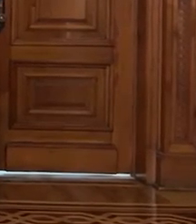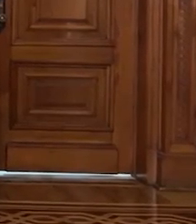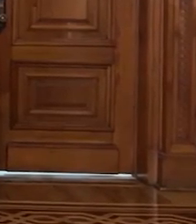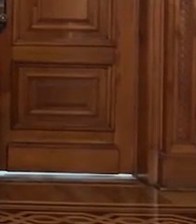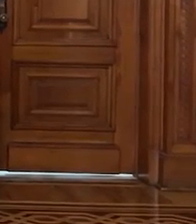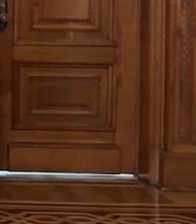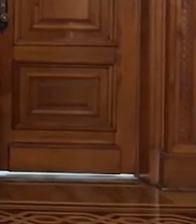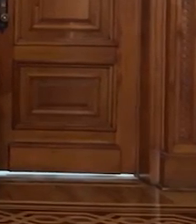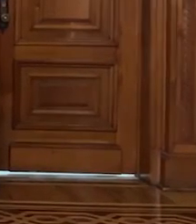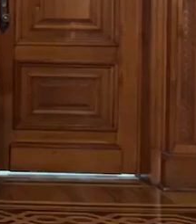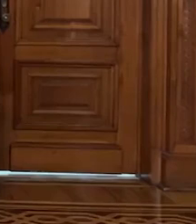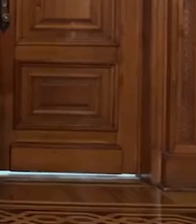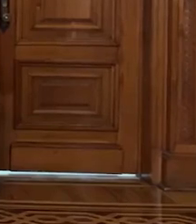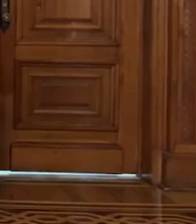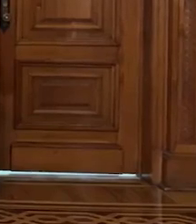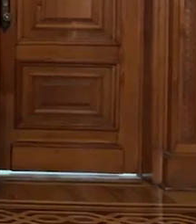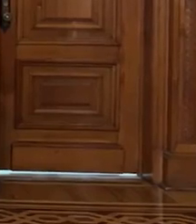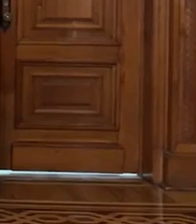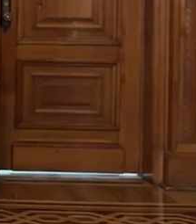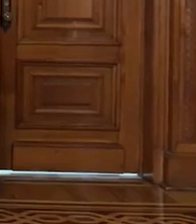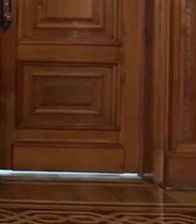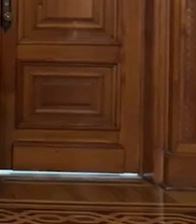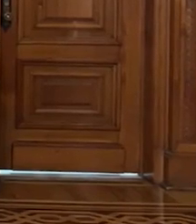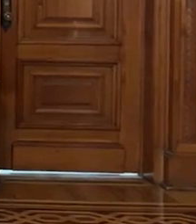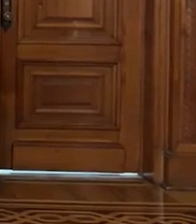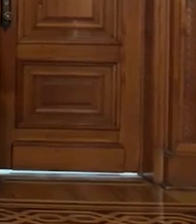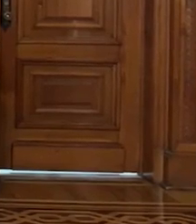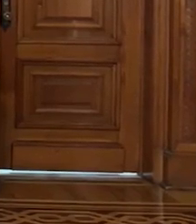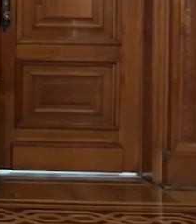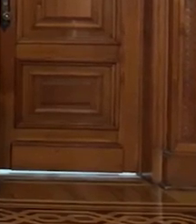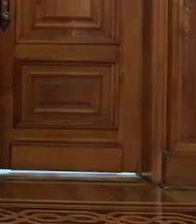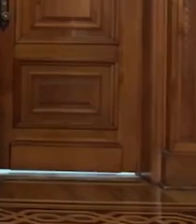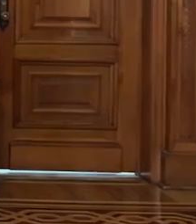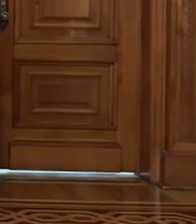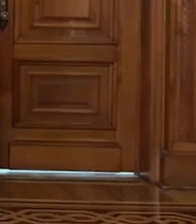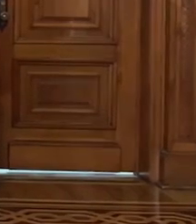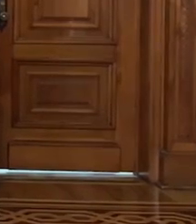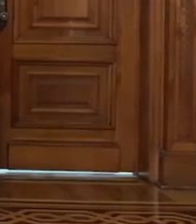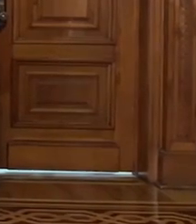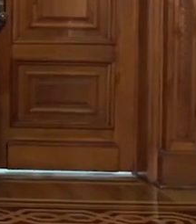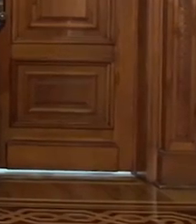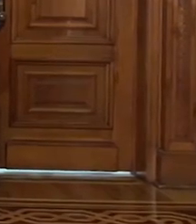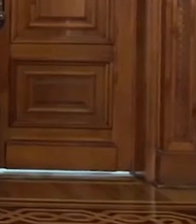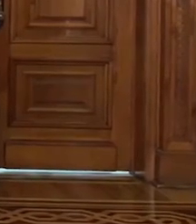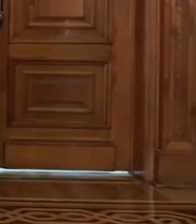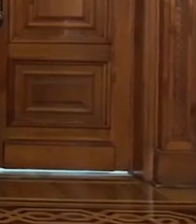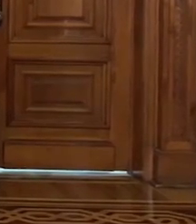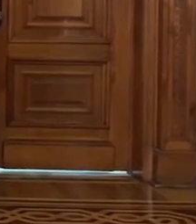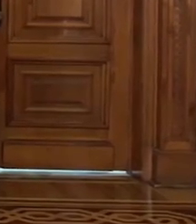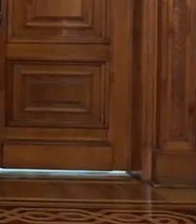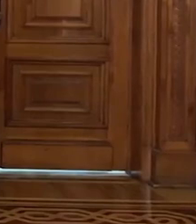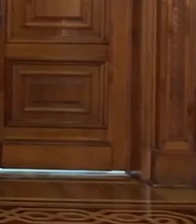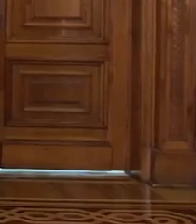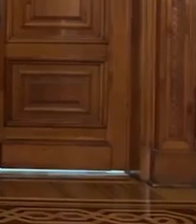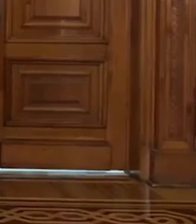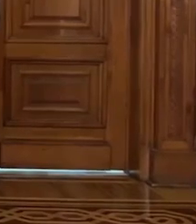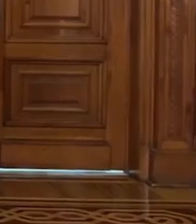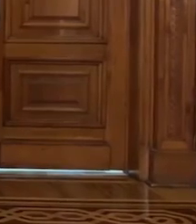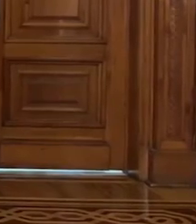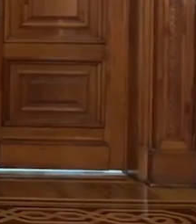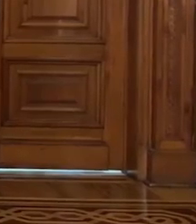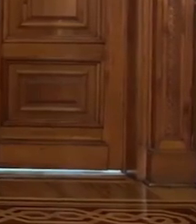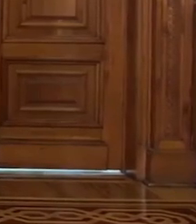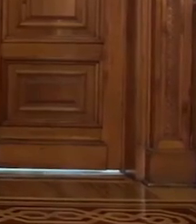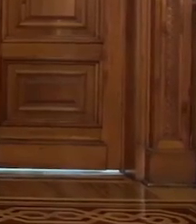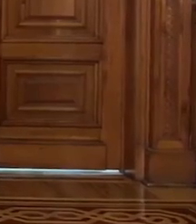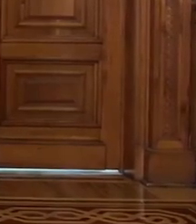saludo a todos tus familiares, mexicanos, estadounidenses. Por eso